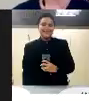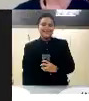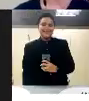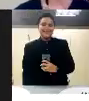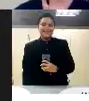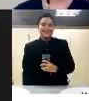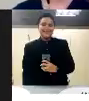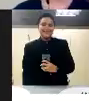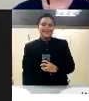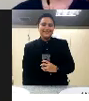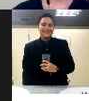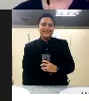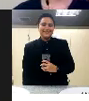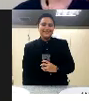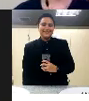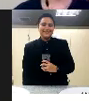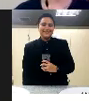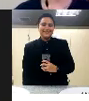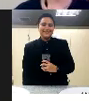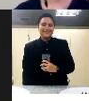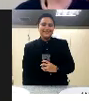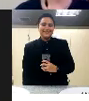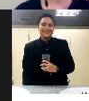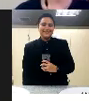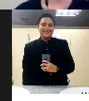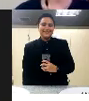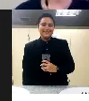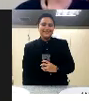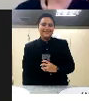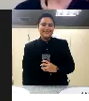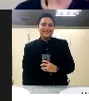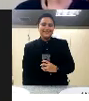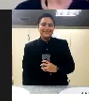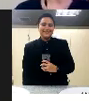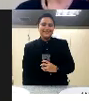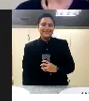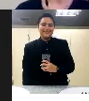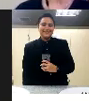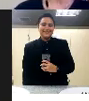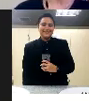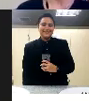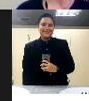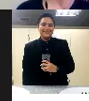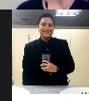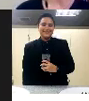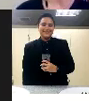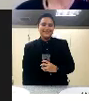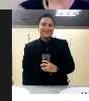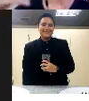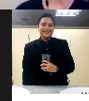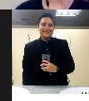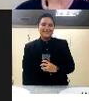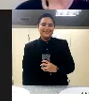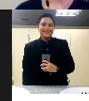como habíamos visto entonces el este que sería la misión es un objetivo a corto plazo que te